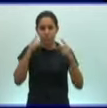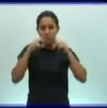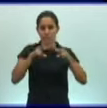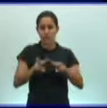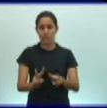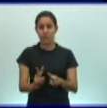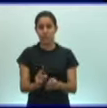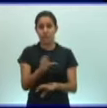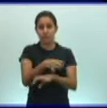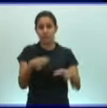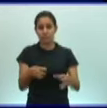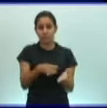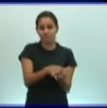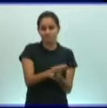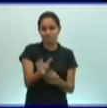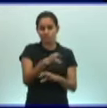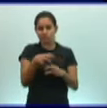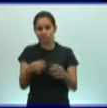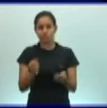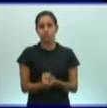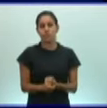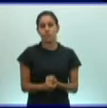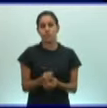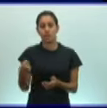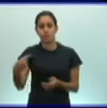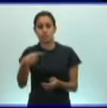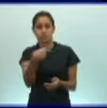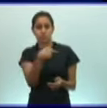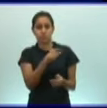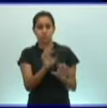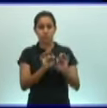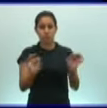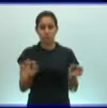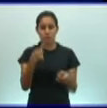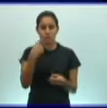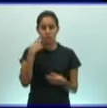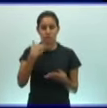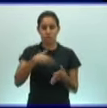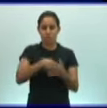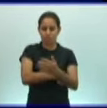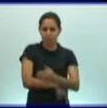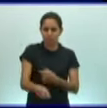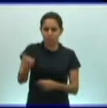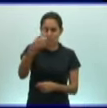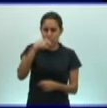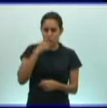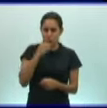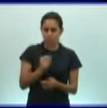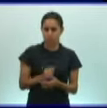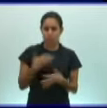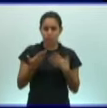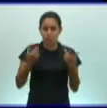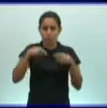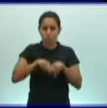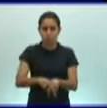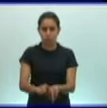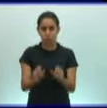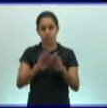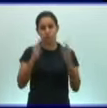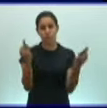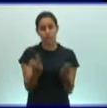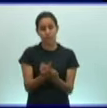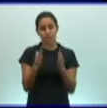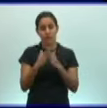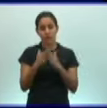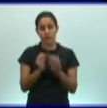Ahí ustedes tienen orientada una actividad independiente donde van a profundizar en sus casas, en el tiempo libre